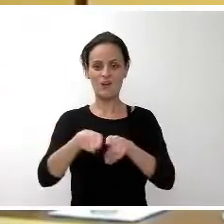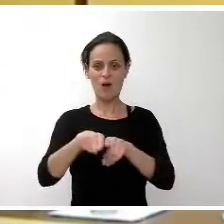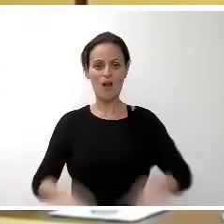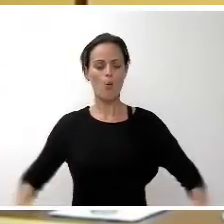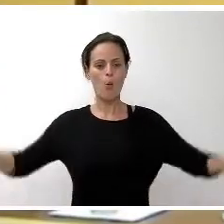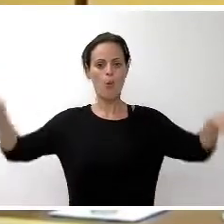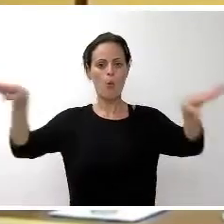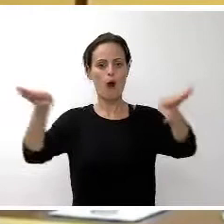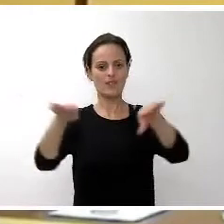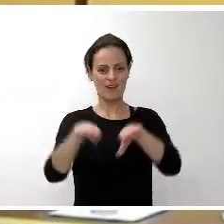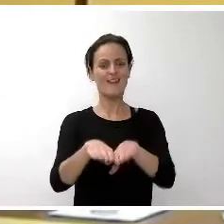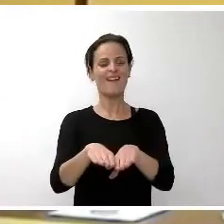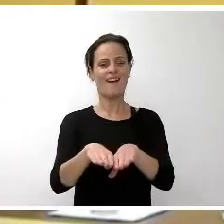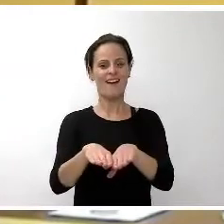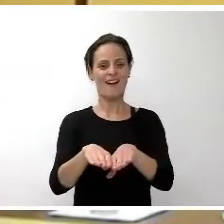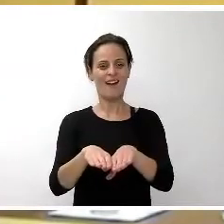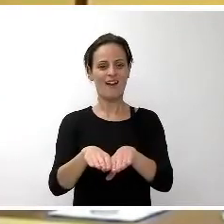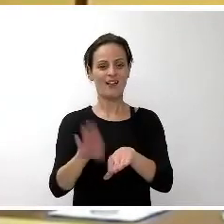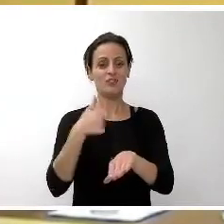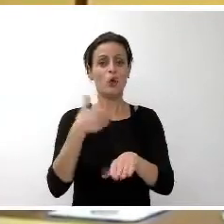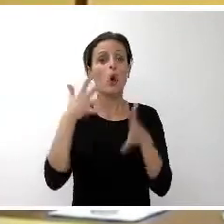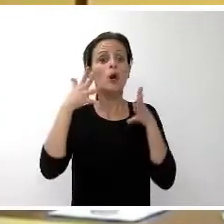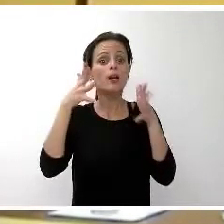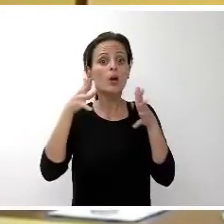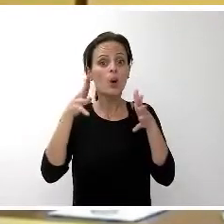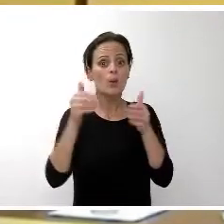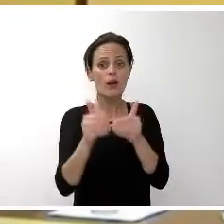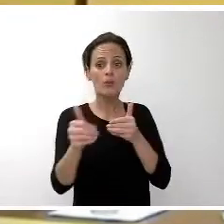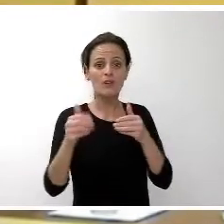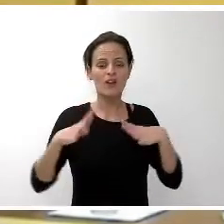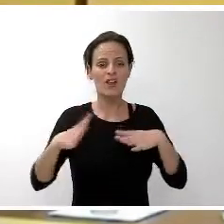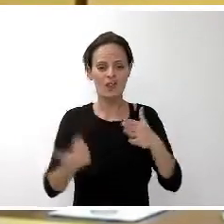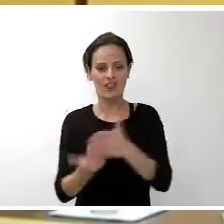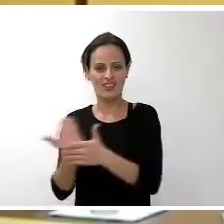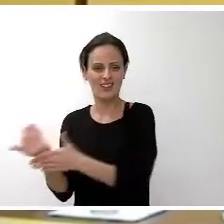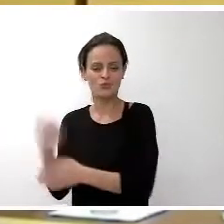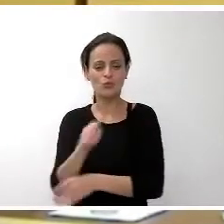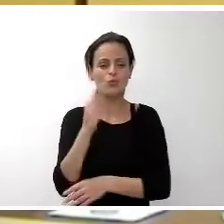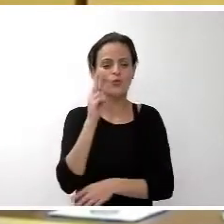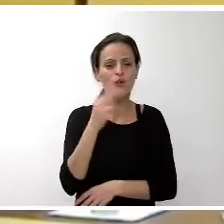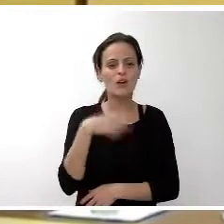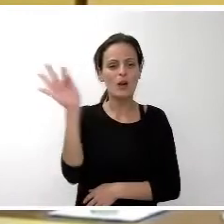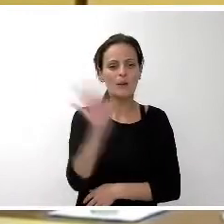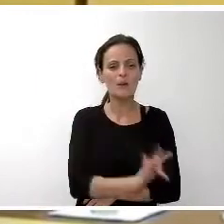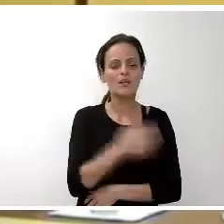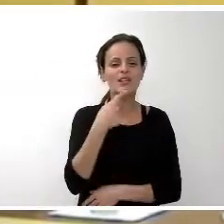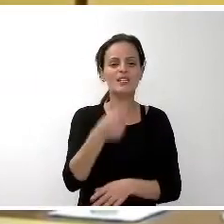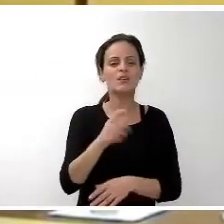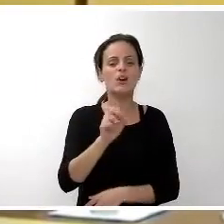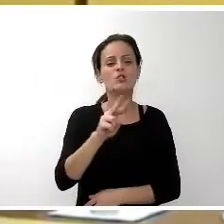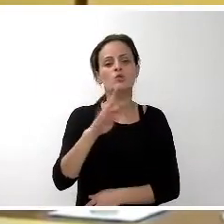igualitaria. Yo te recomiendo en estos días de vacaciones que veas una película que se llama Sufragistas.